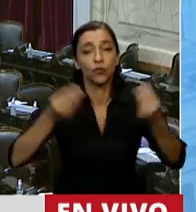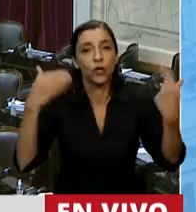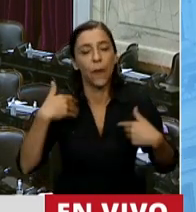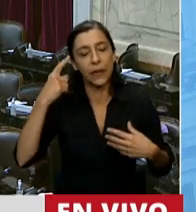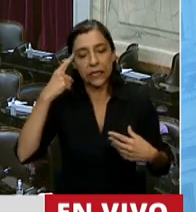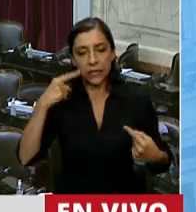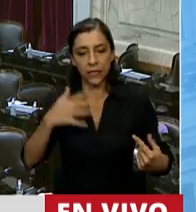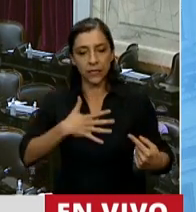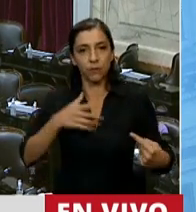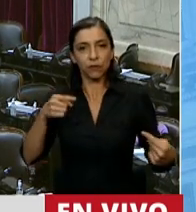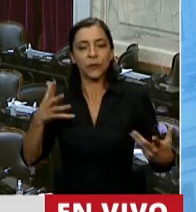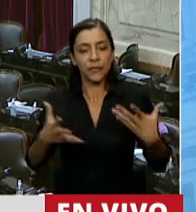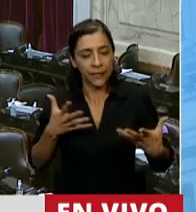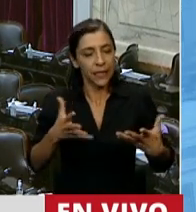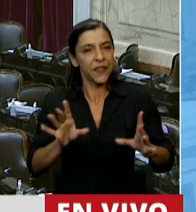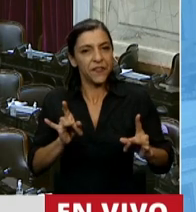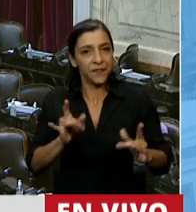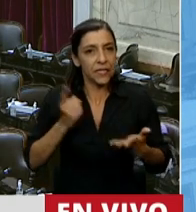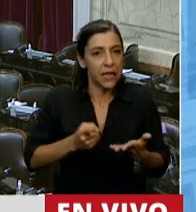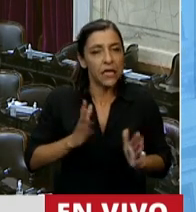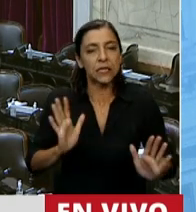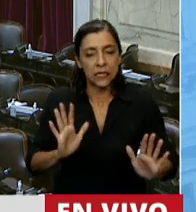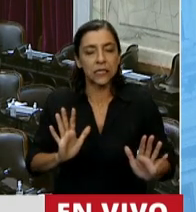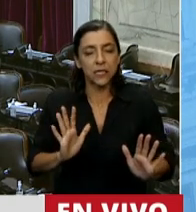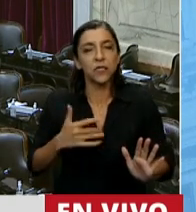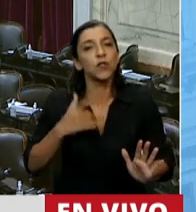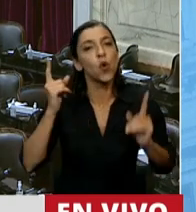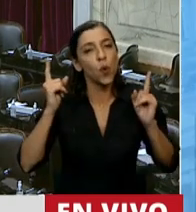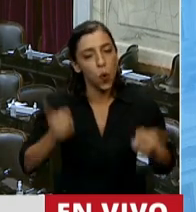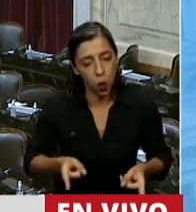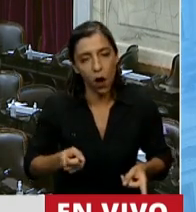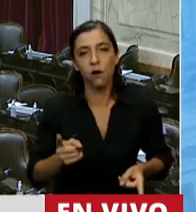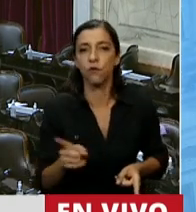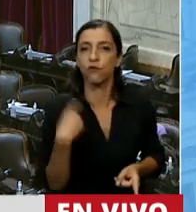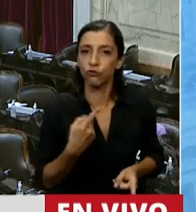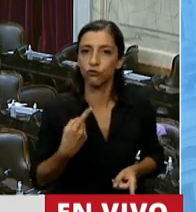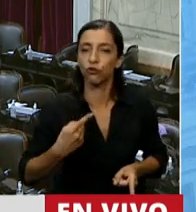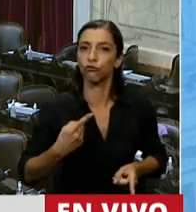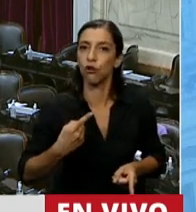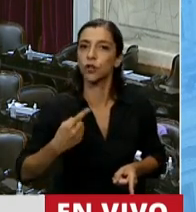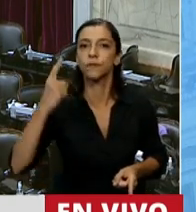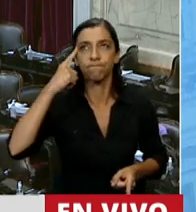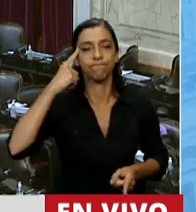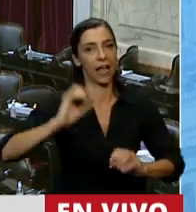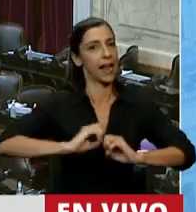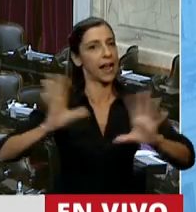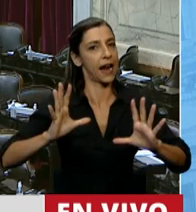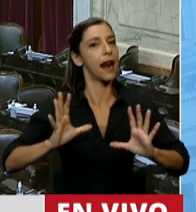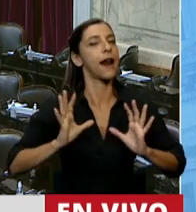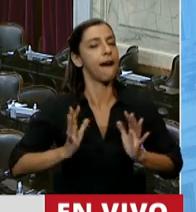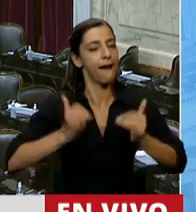y difíciles. Sin embargo, algo tenemos en claro para